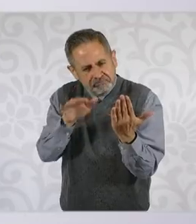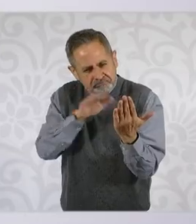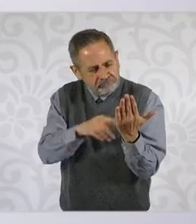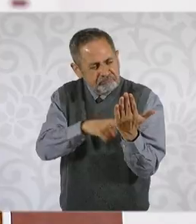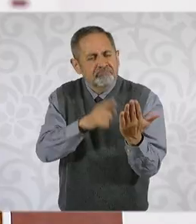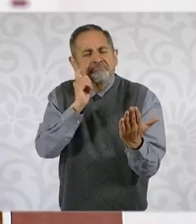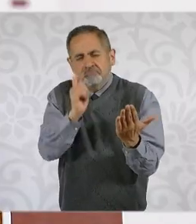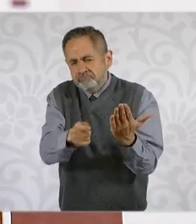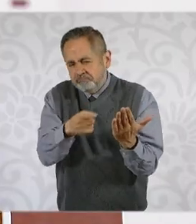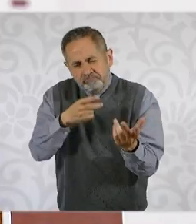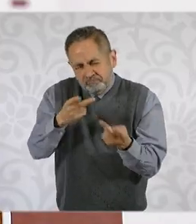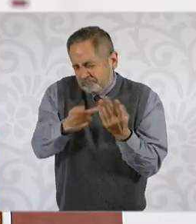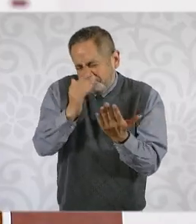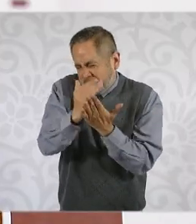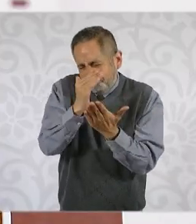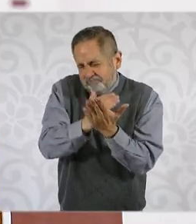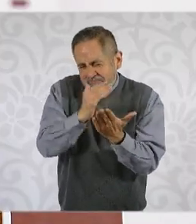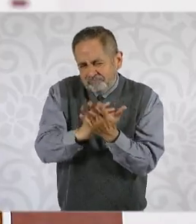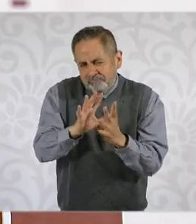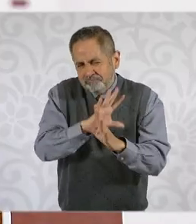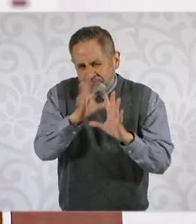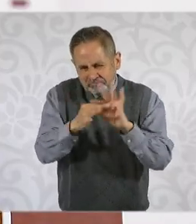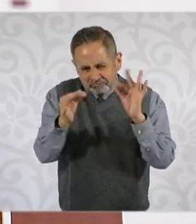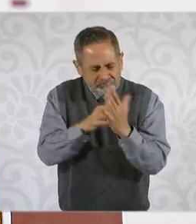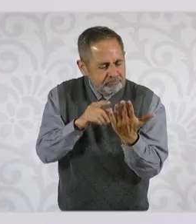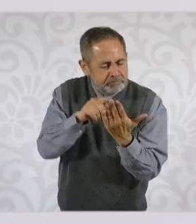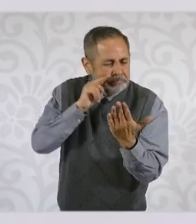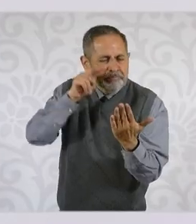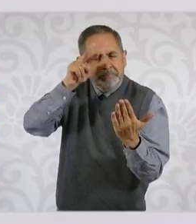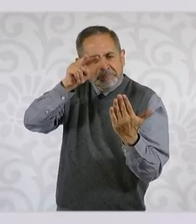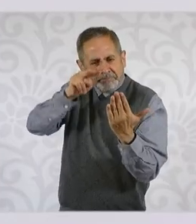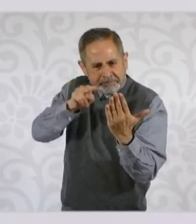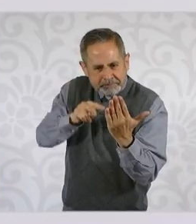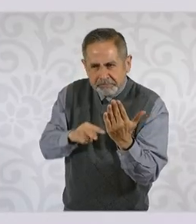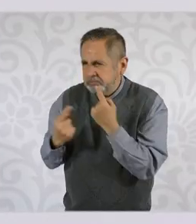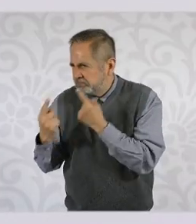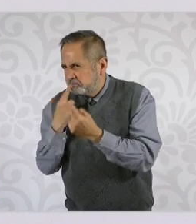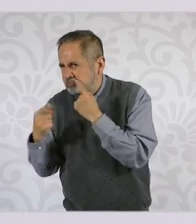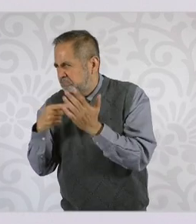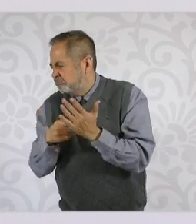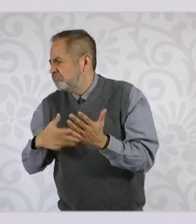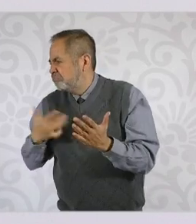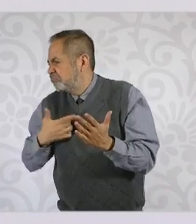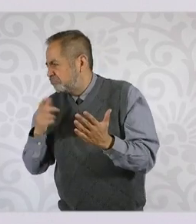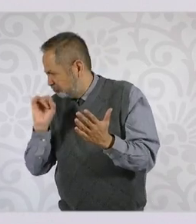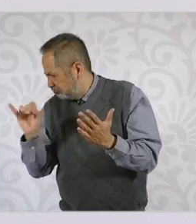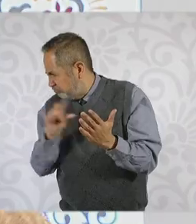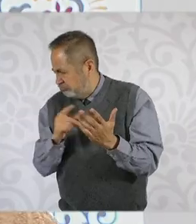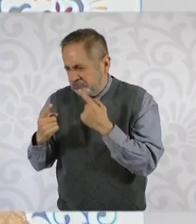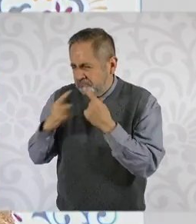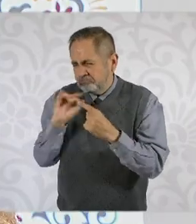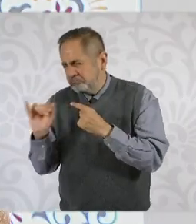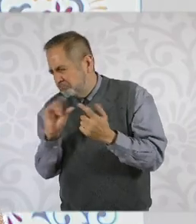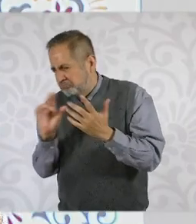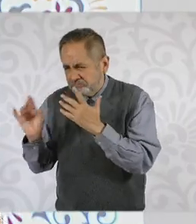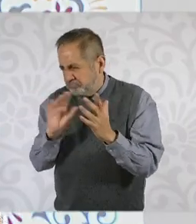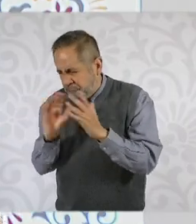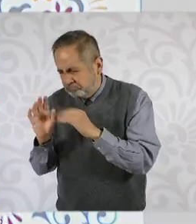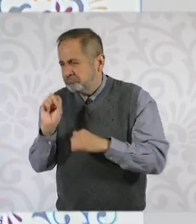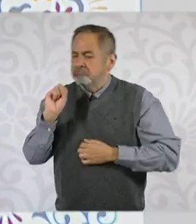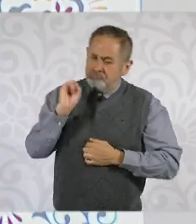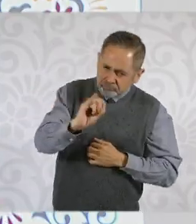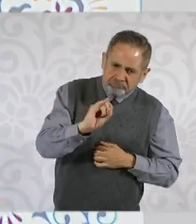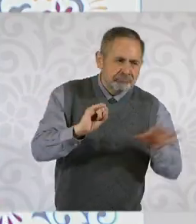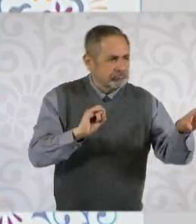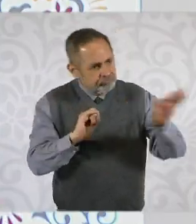definición de quienes se inscribieron y de la discusión de estas comisiones, hay una primera selección